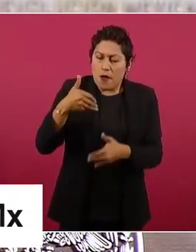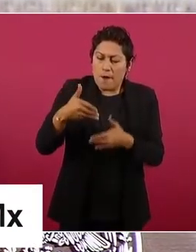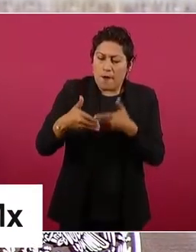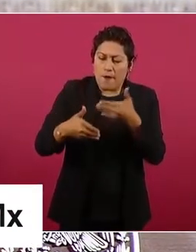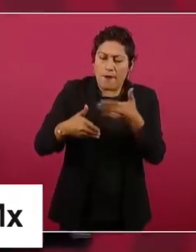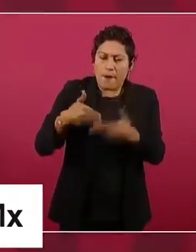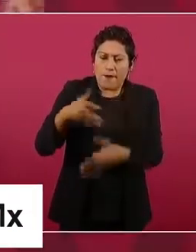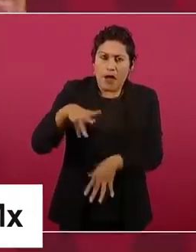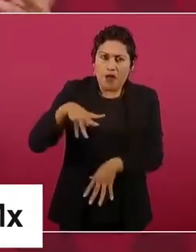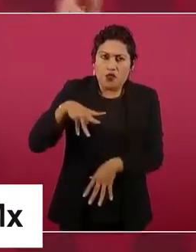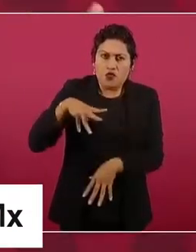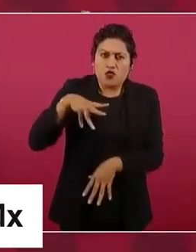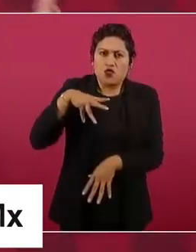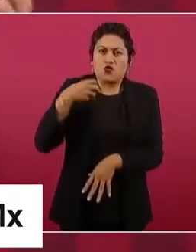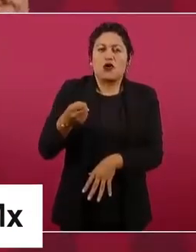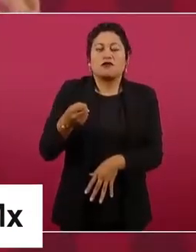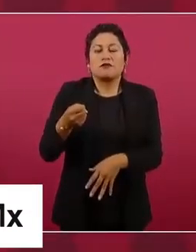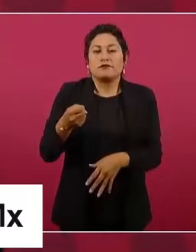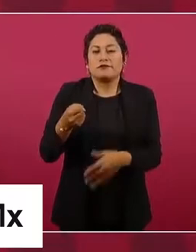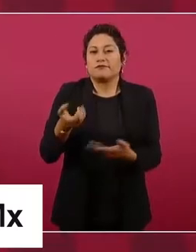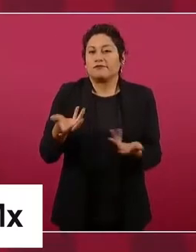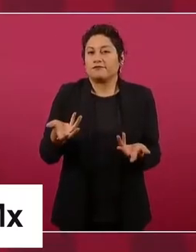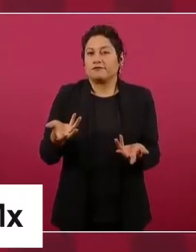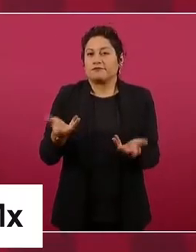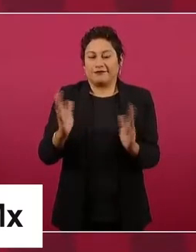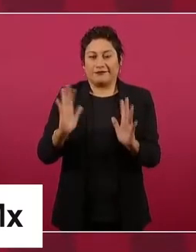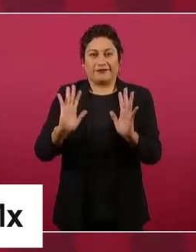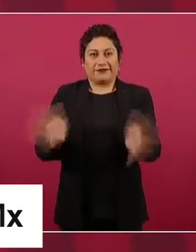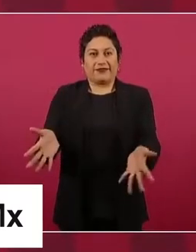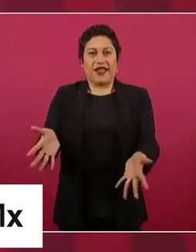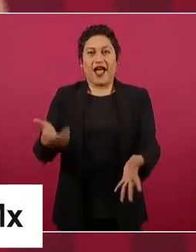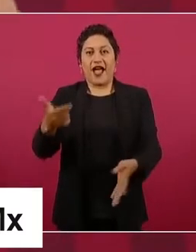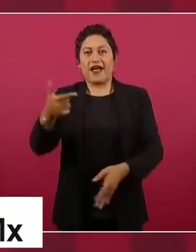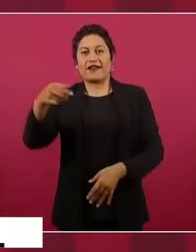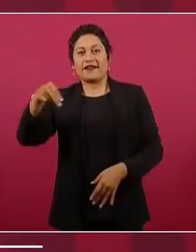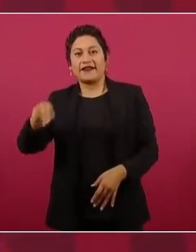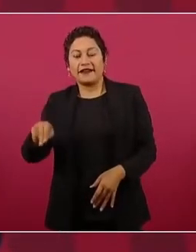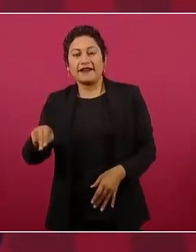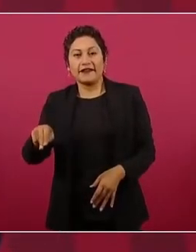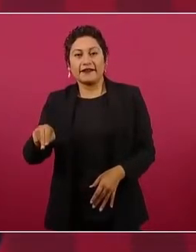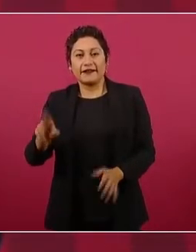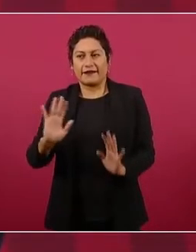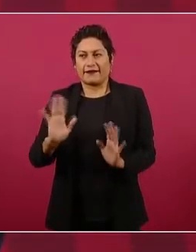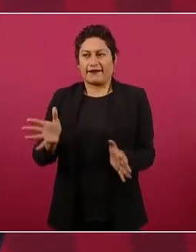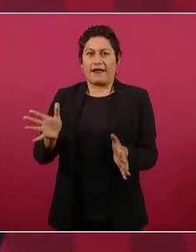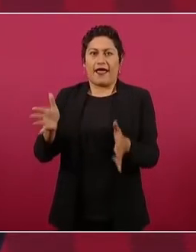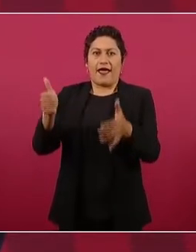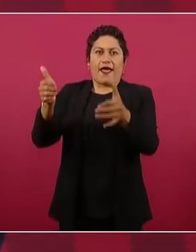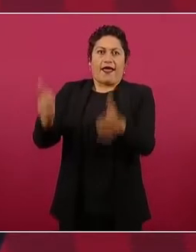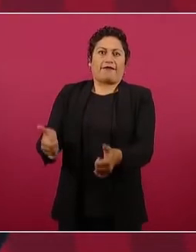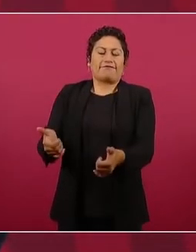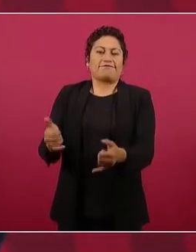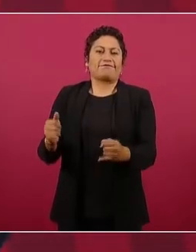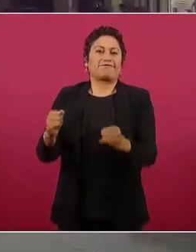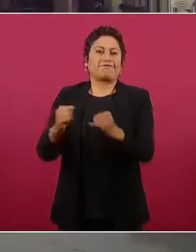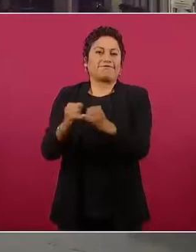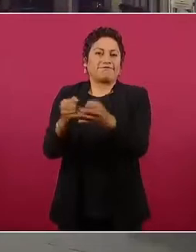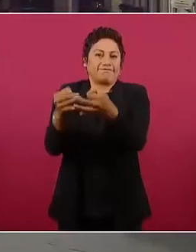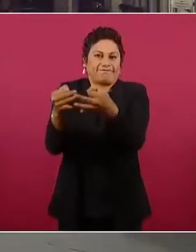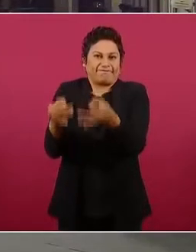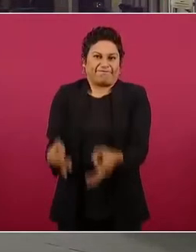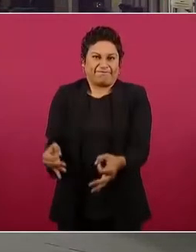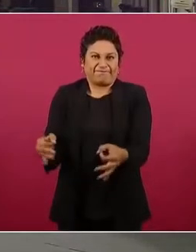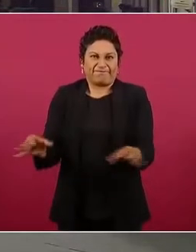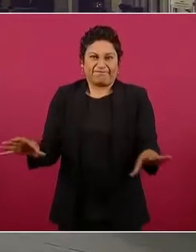Ya la Guardia Nacional es una institución de